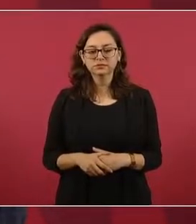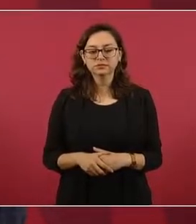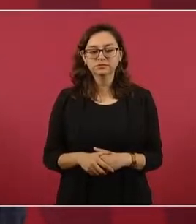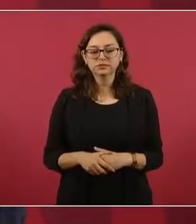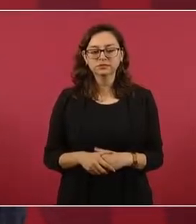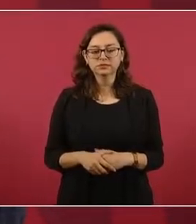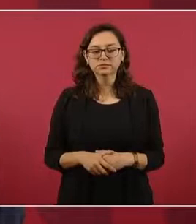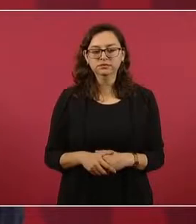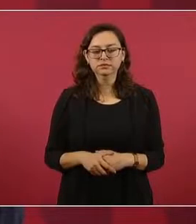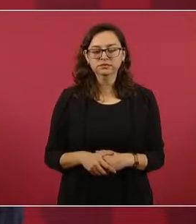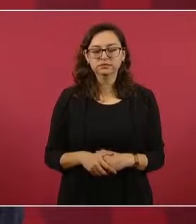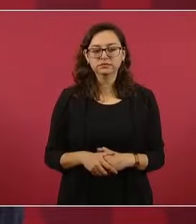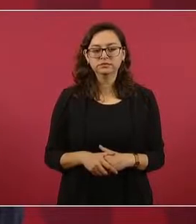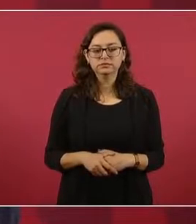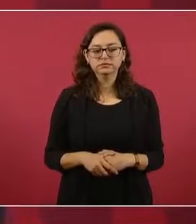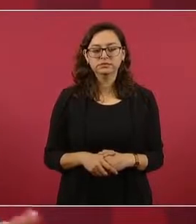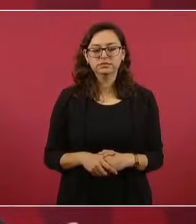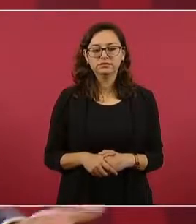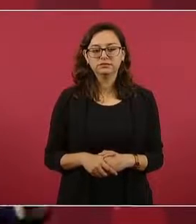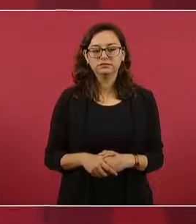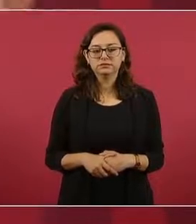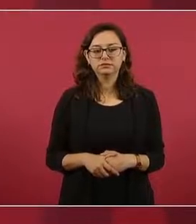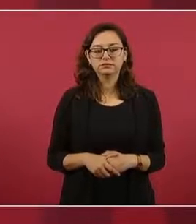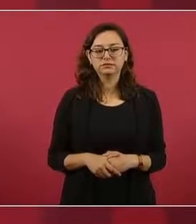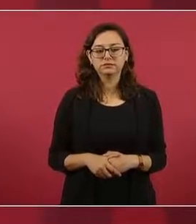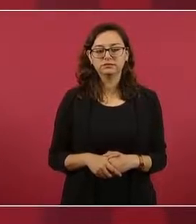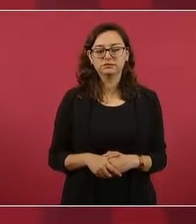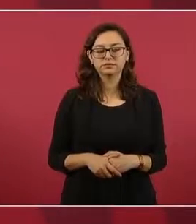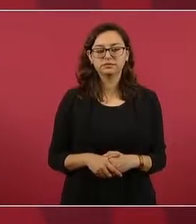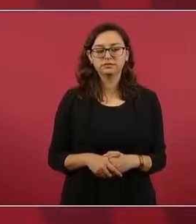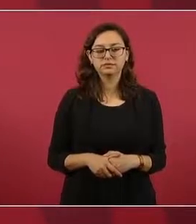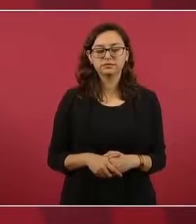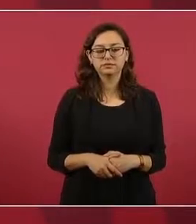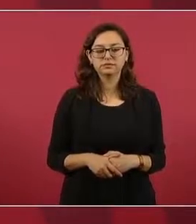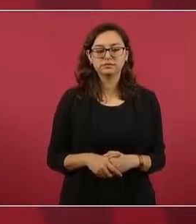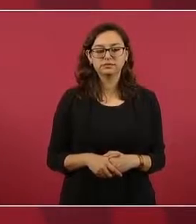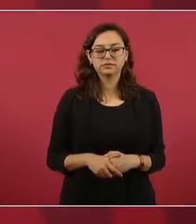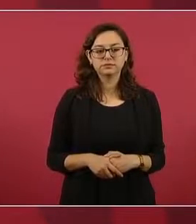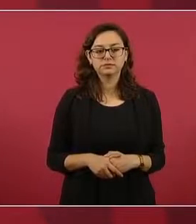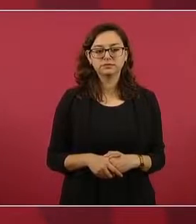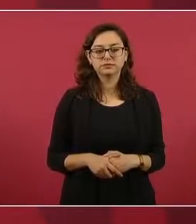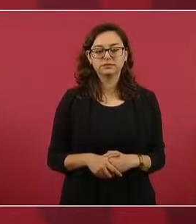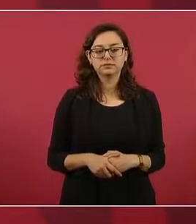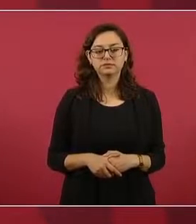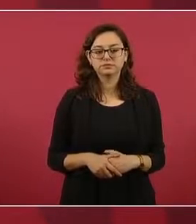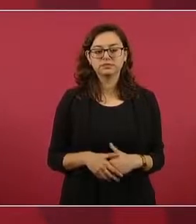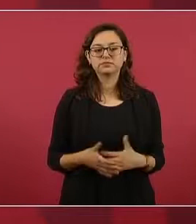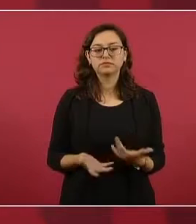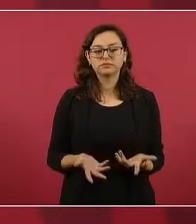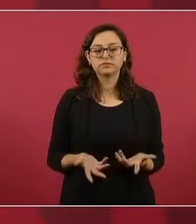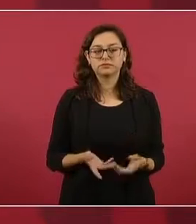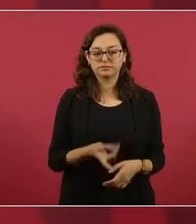hacer una financiera